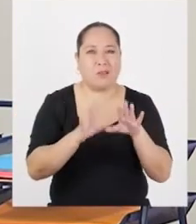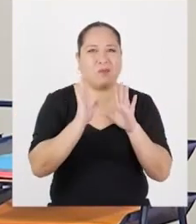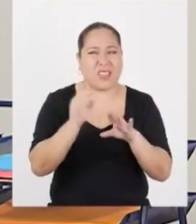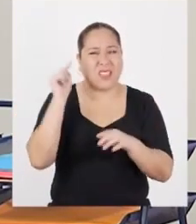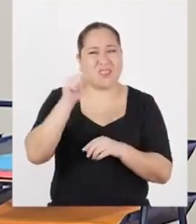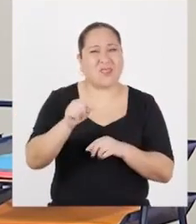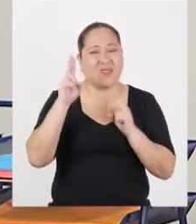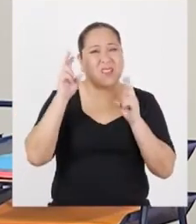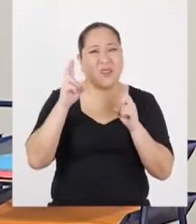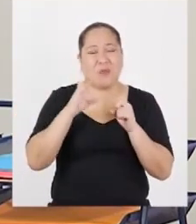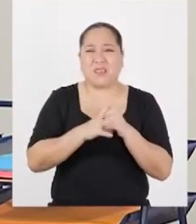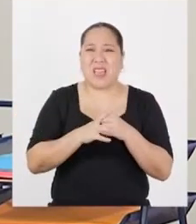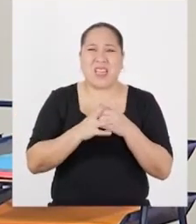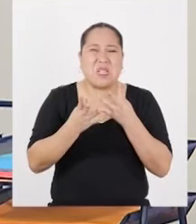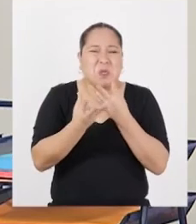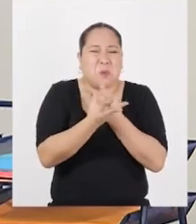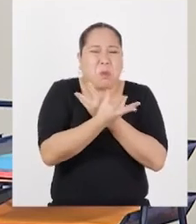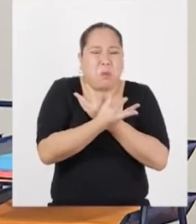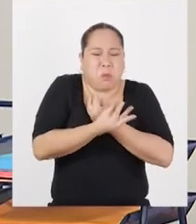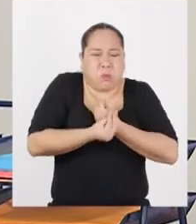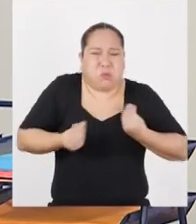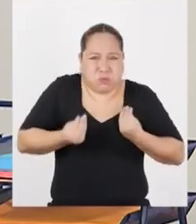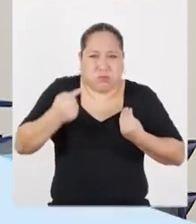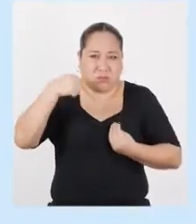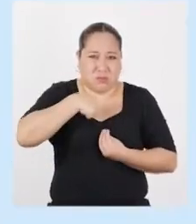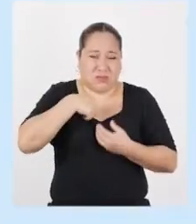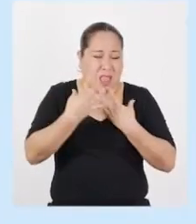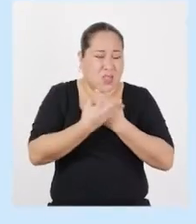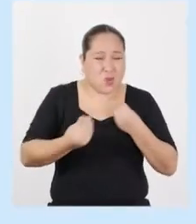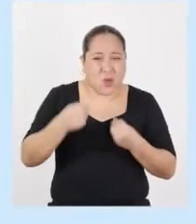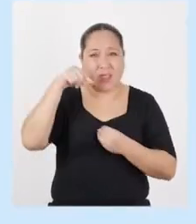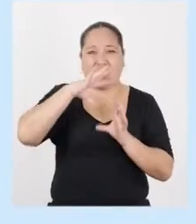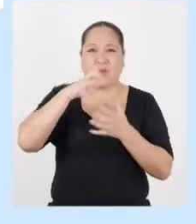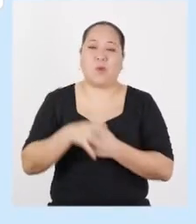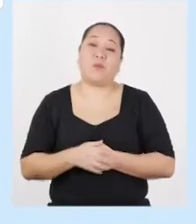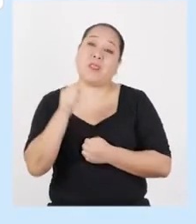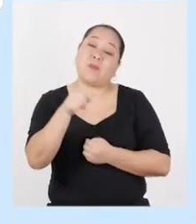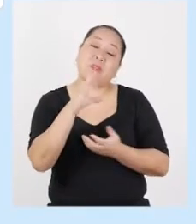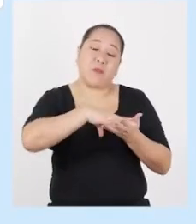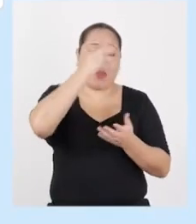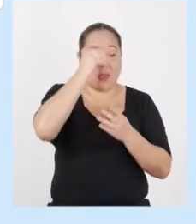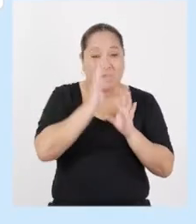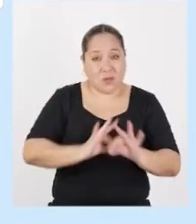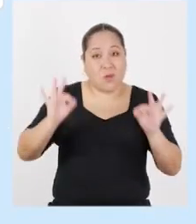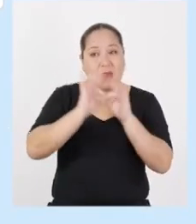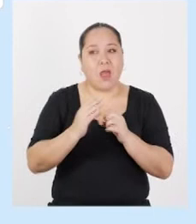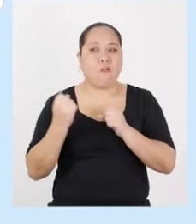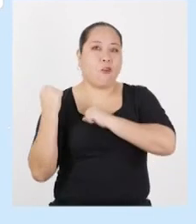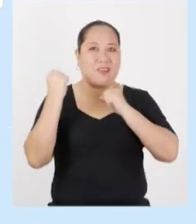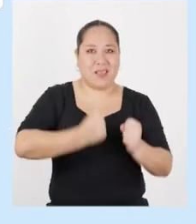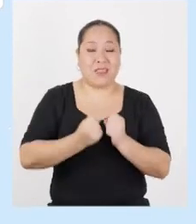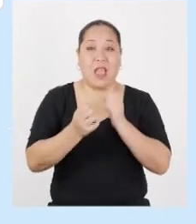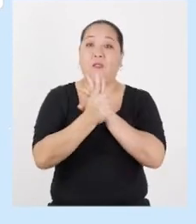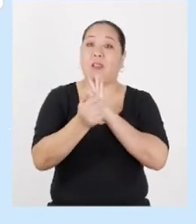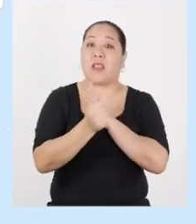Porque es una de las cosas más destructivas que existen en este mundo. Hemos aprendido que es importante fortalecer nuestras habilidades